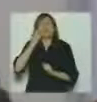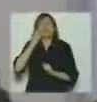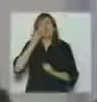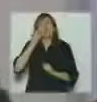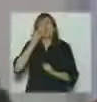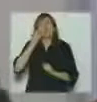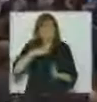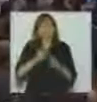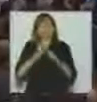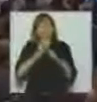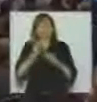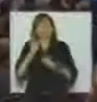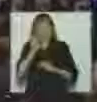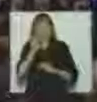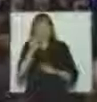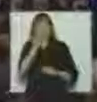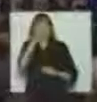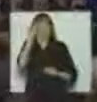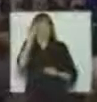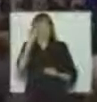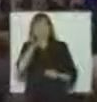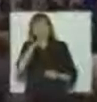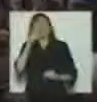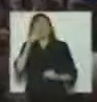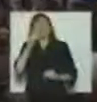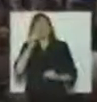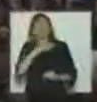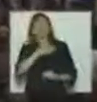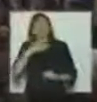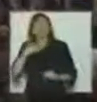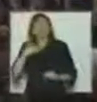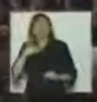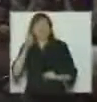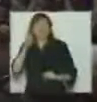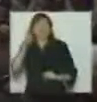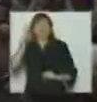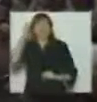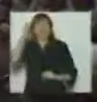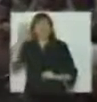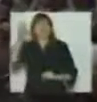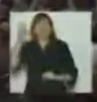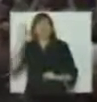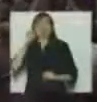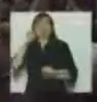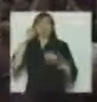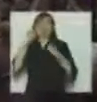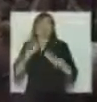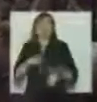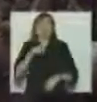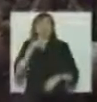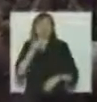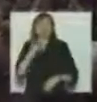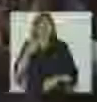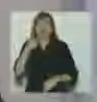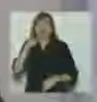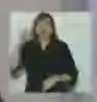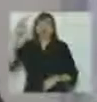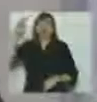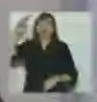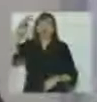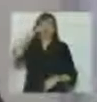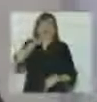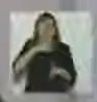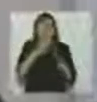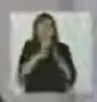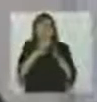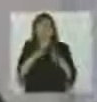vos fijate dos personas mayores que perdieron a su hijo que desapareció su hijo también en acción en